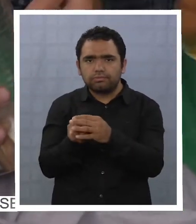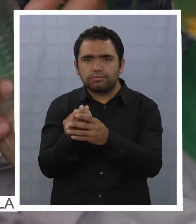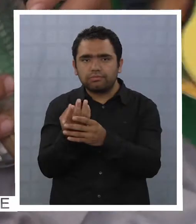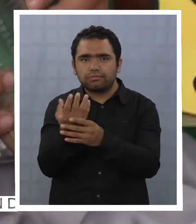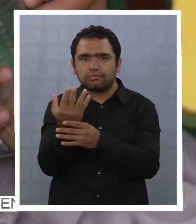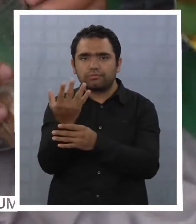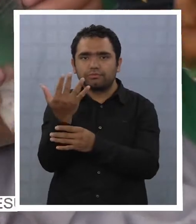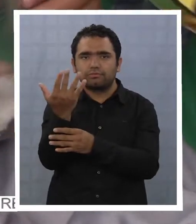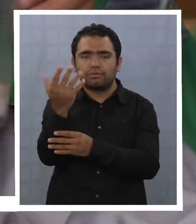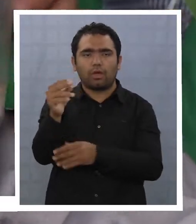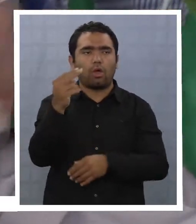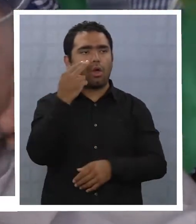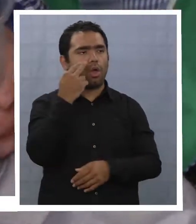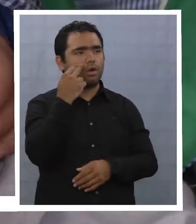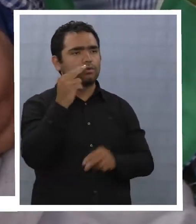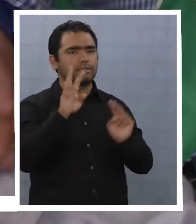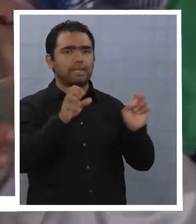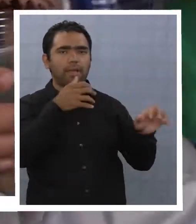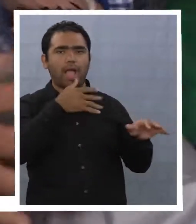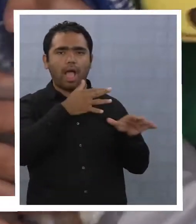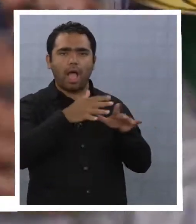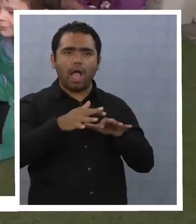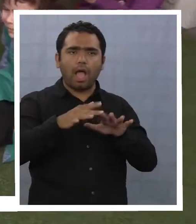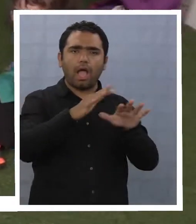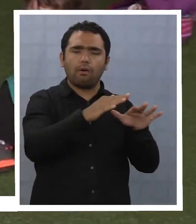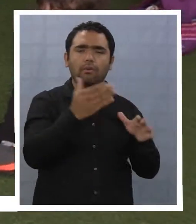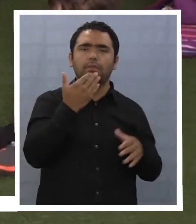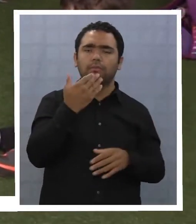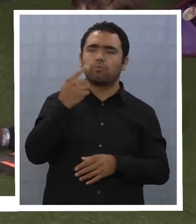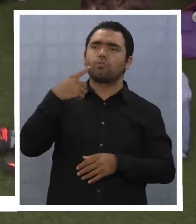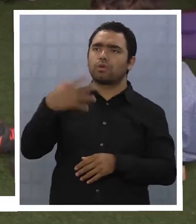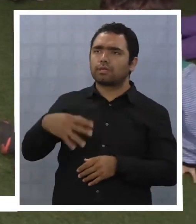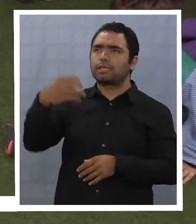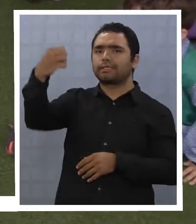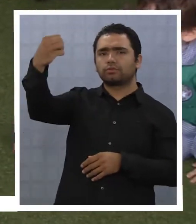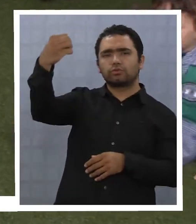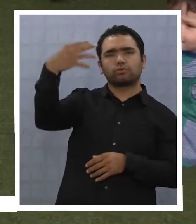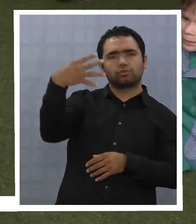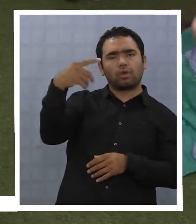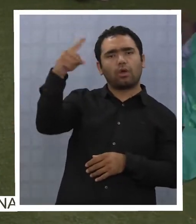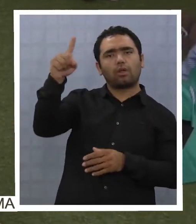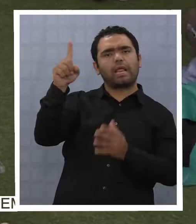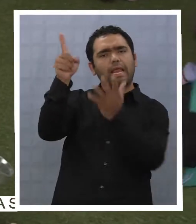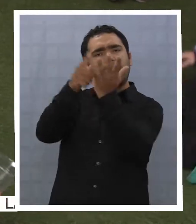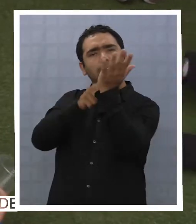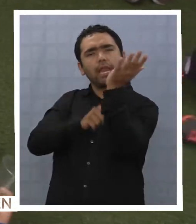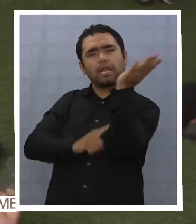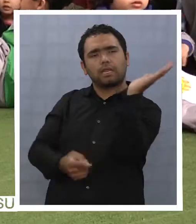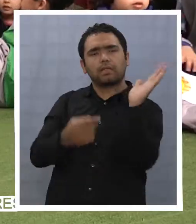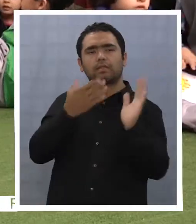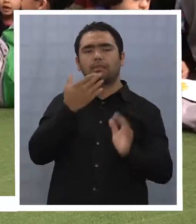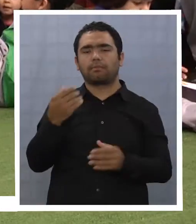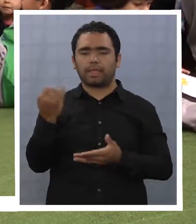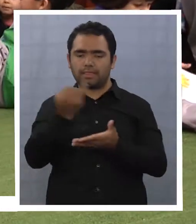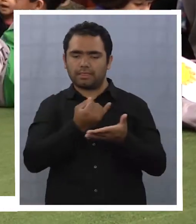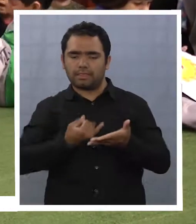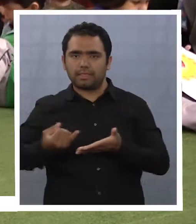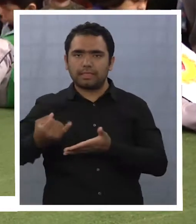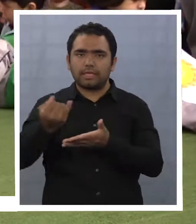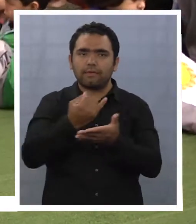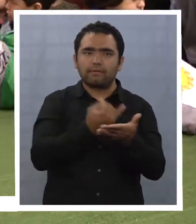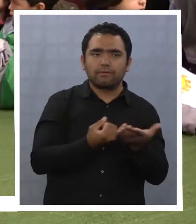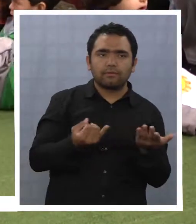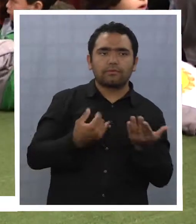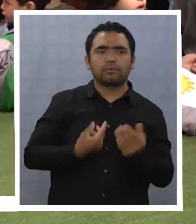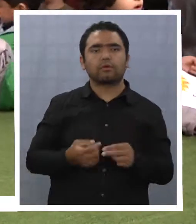conocer sobre el cuidado del agua y la importancia del sol como fuente de energía y que realicen dibujos y hasta canten